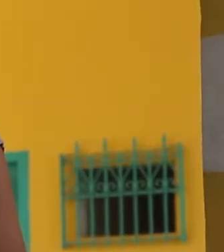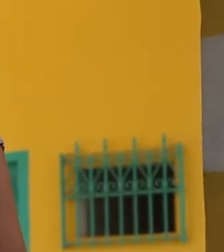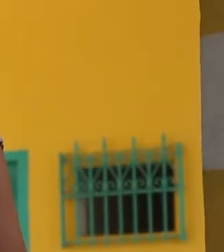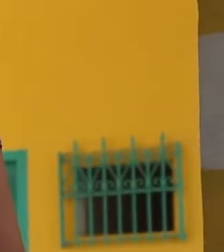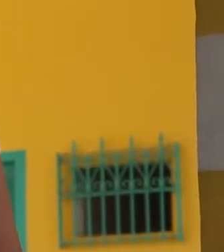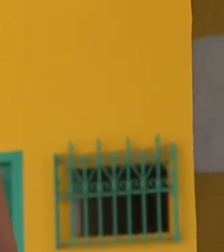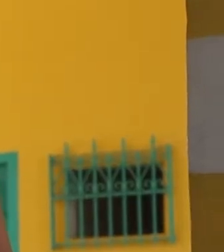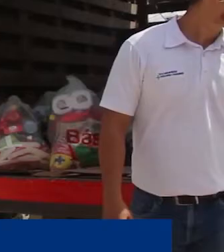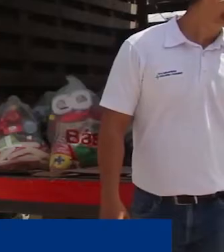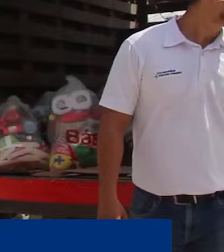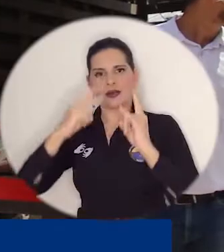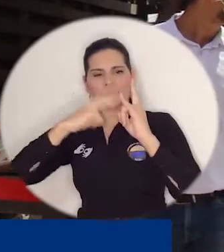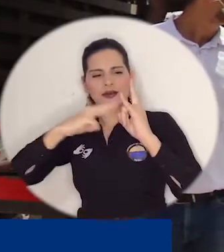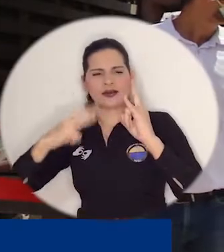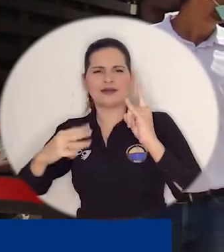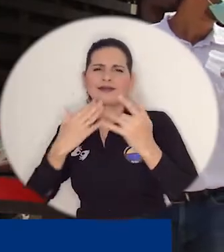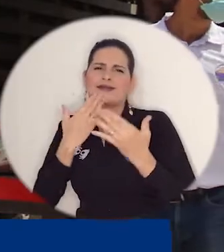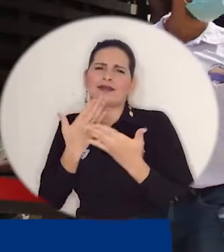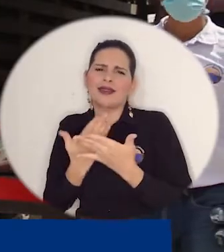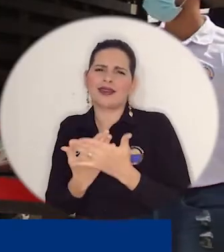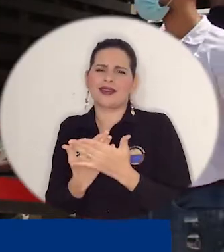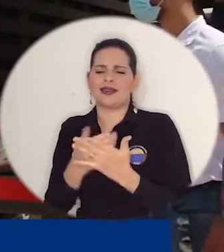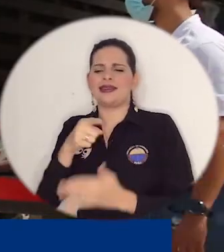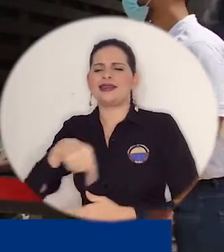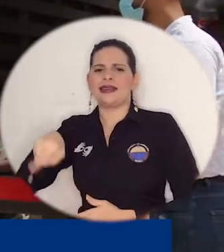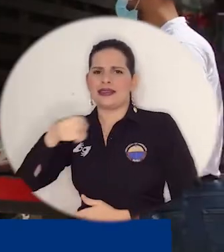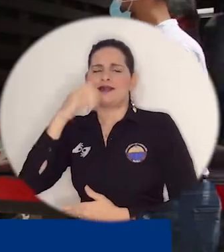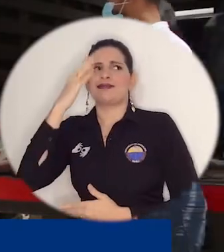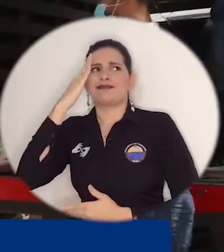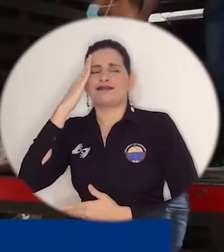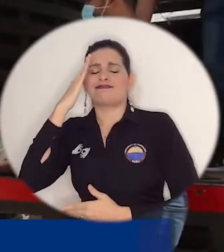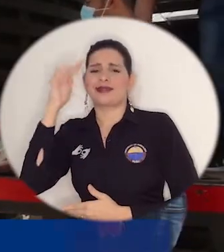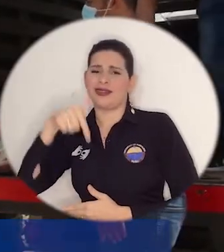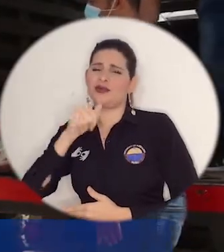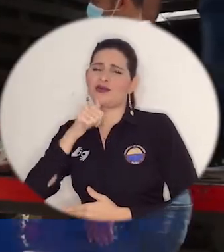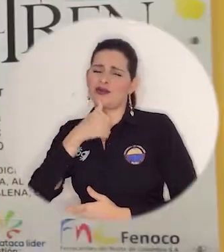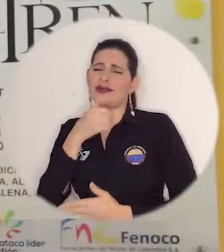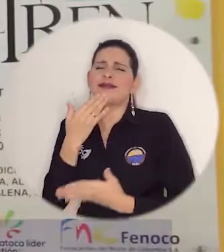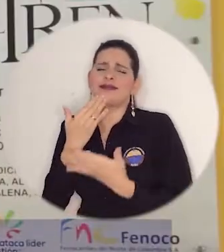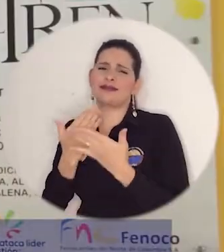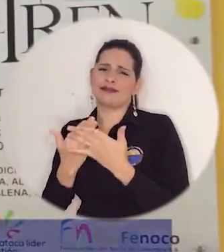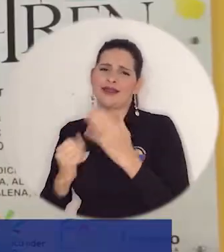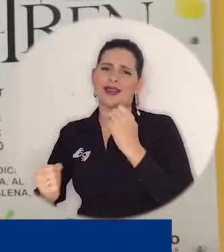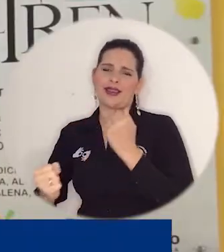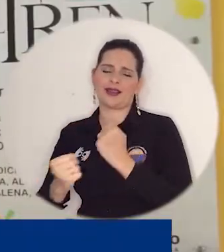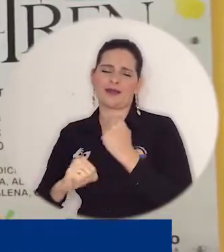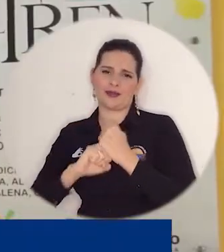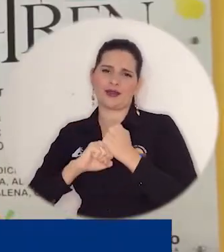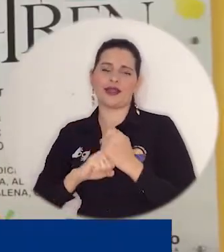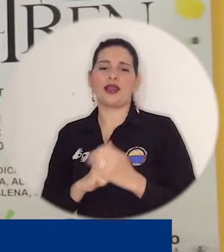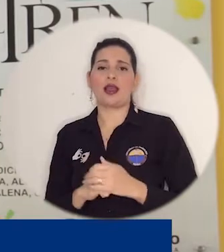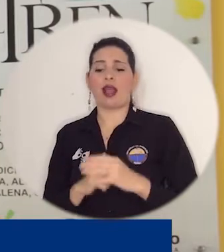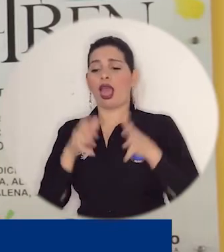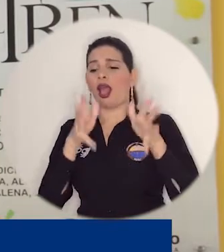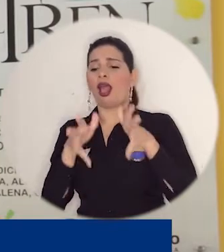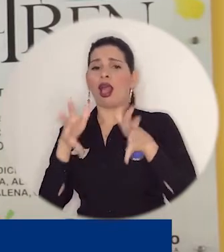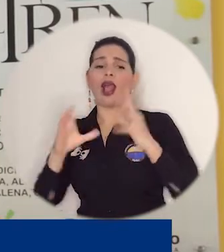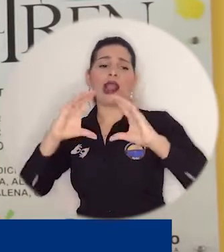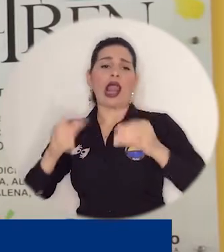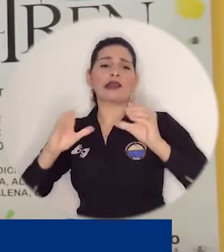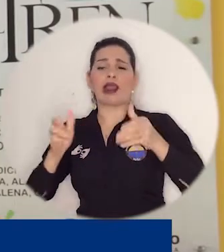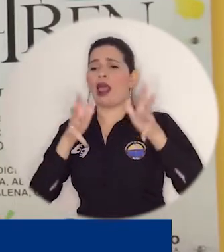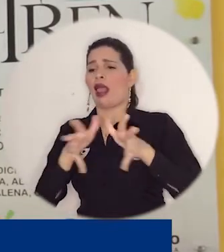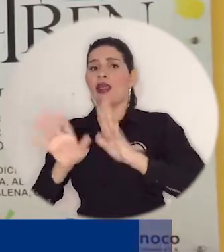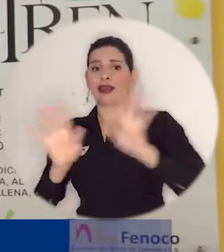La universidad es muy comprensiva con la situación que estamos pasando en este municipio. No solamente se encarga de darnos la educación,